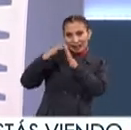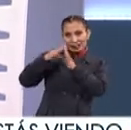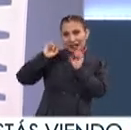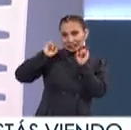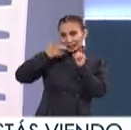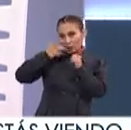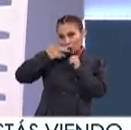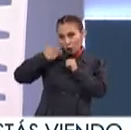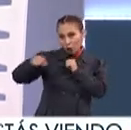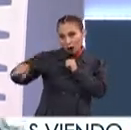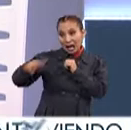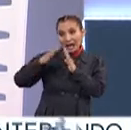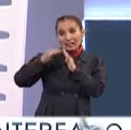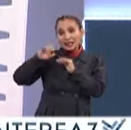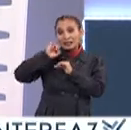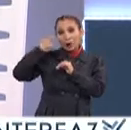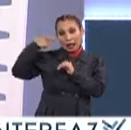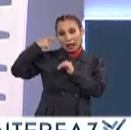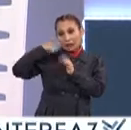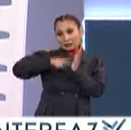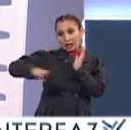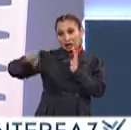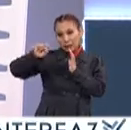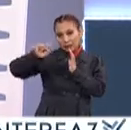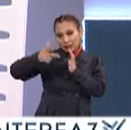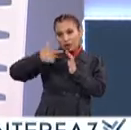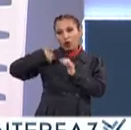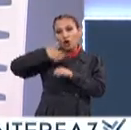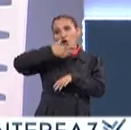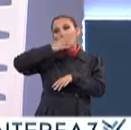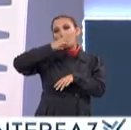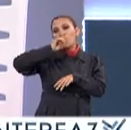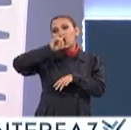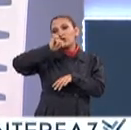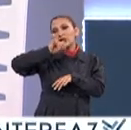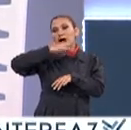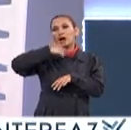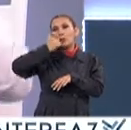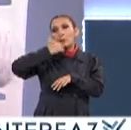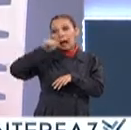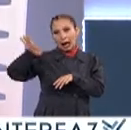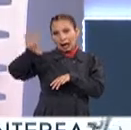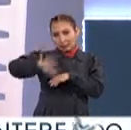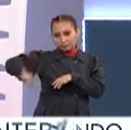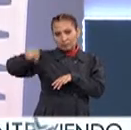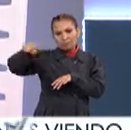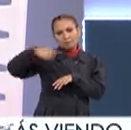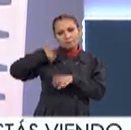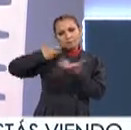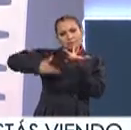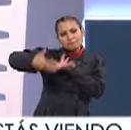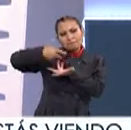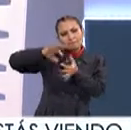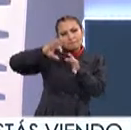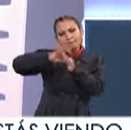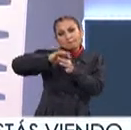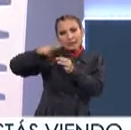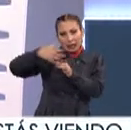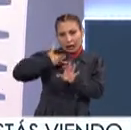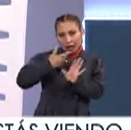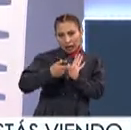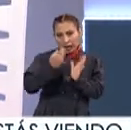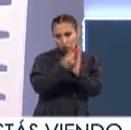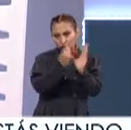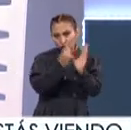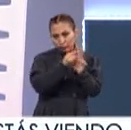Chihuahua Casa Chihuahua está en Querétaro 198 En la colonia Roma Norte Y hemos estado haciendo sinergia con ellos Tenemos ya